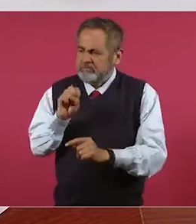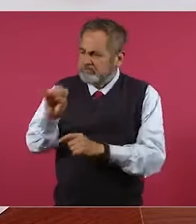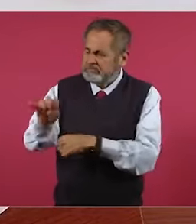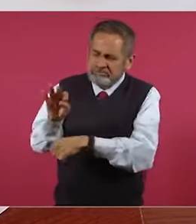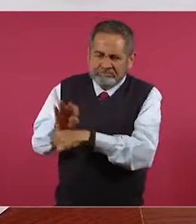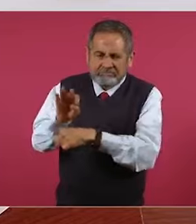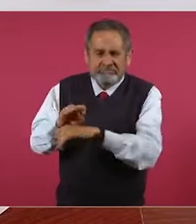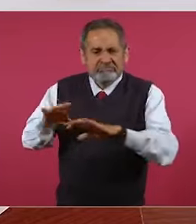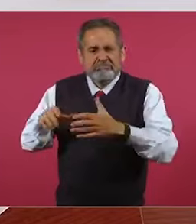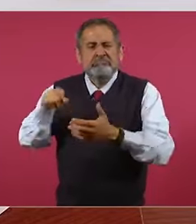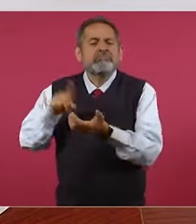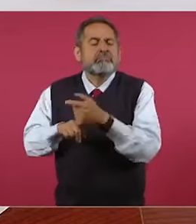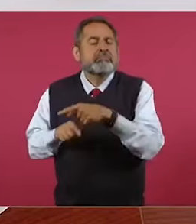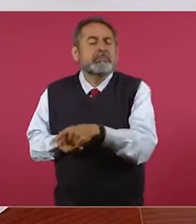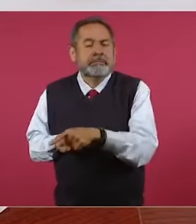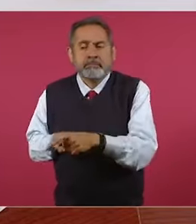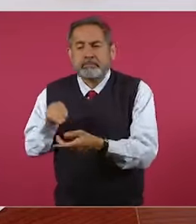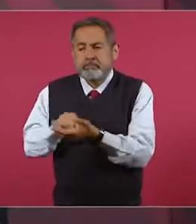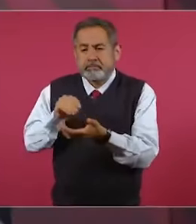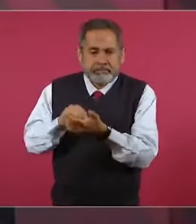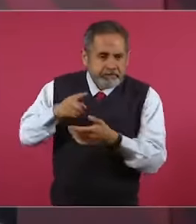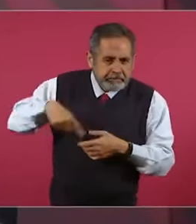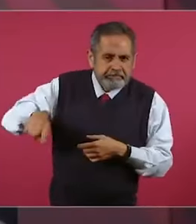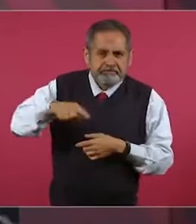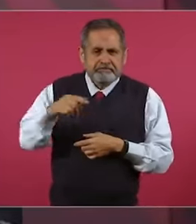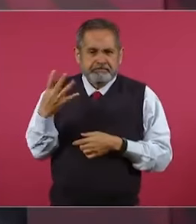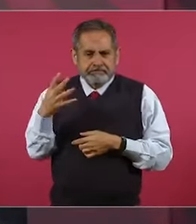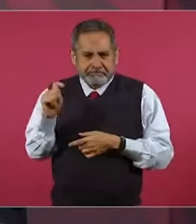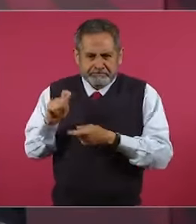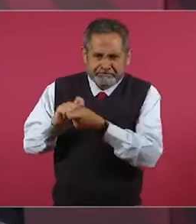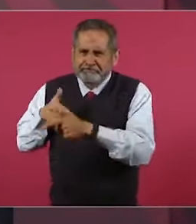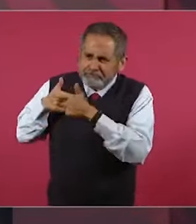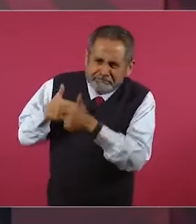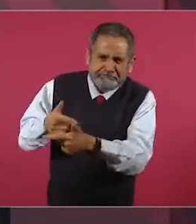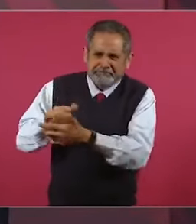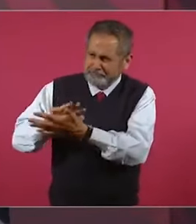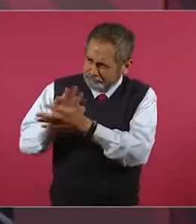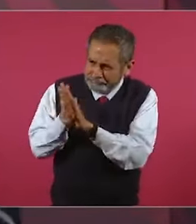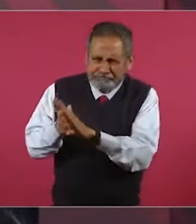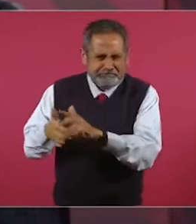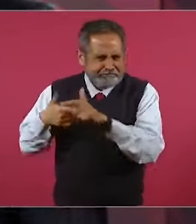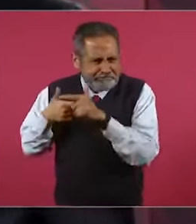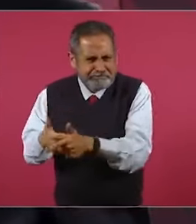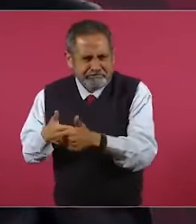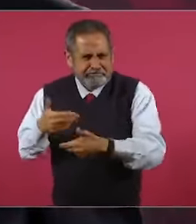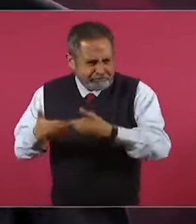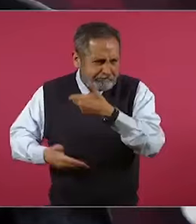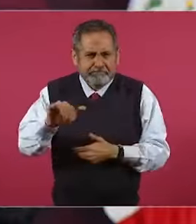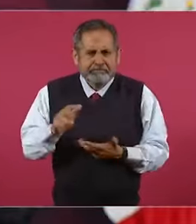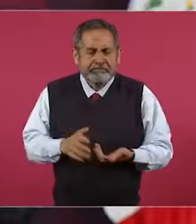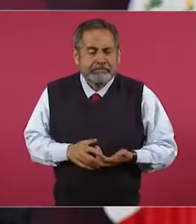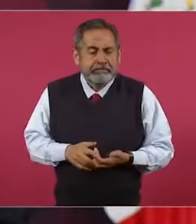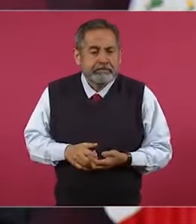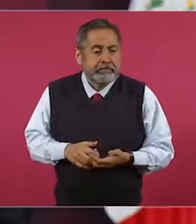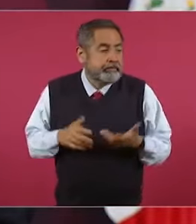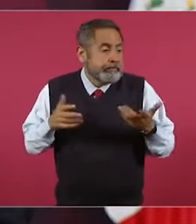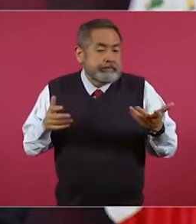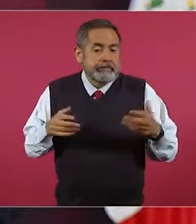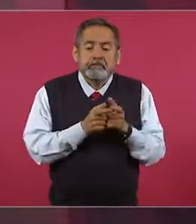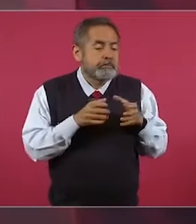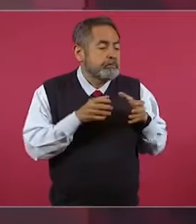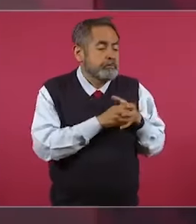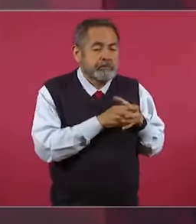de que continúe la transformación del país? Y ellos un grupo